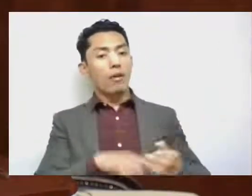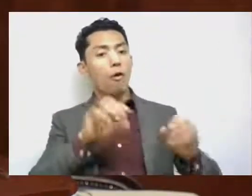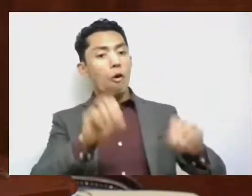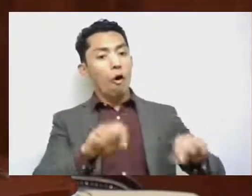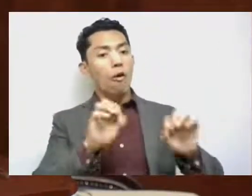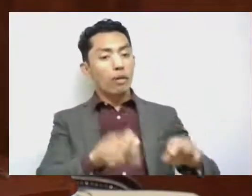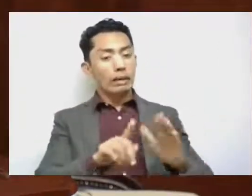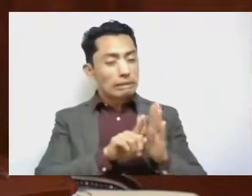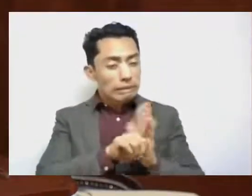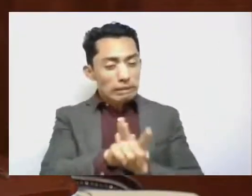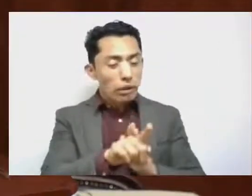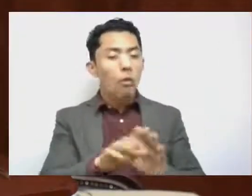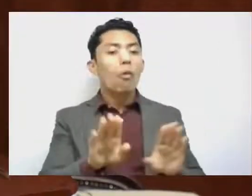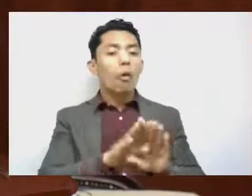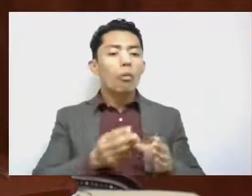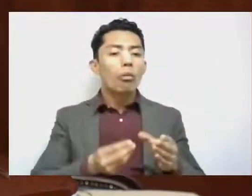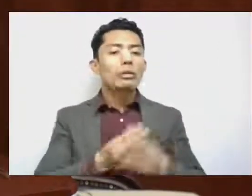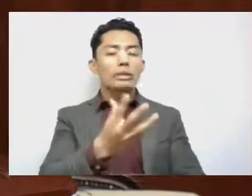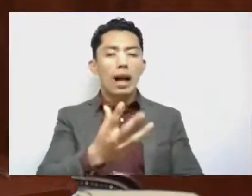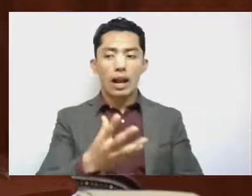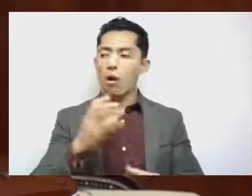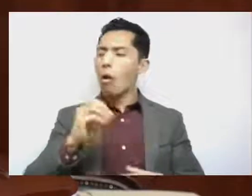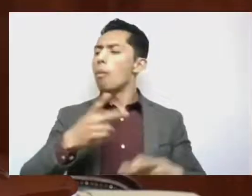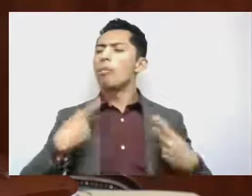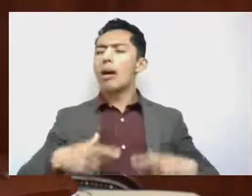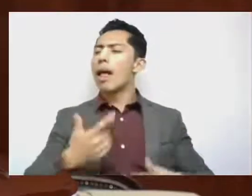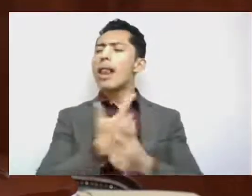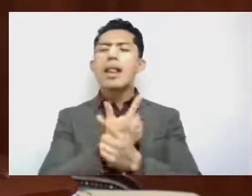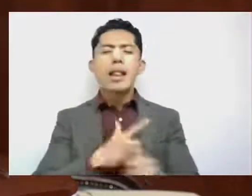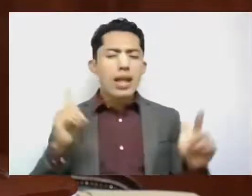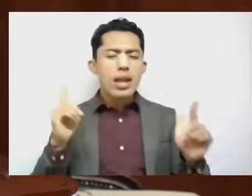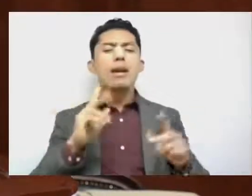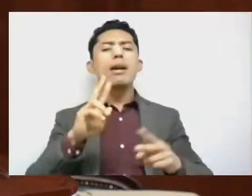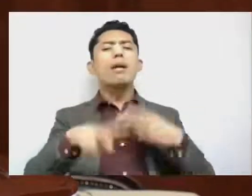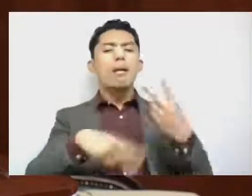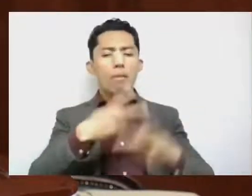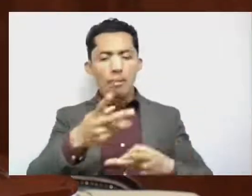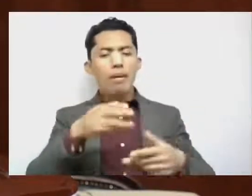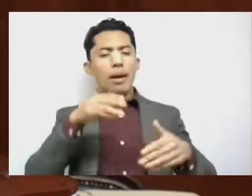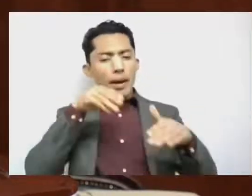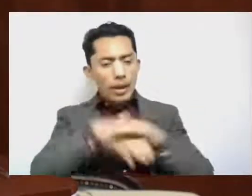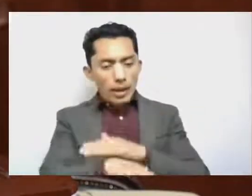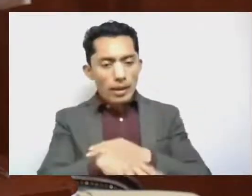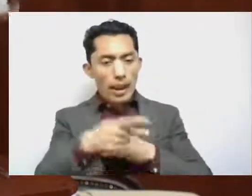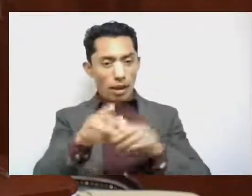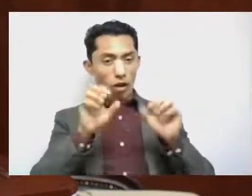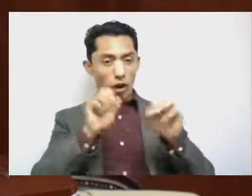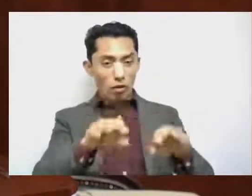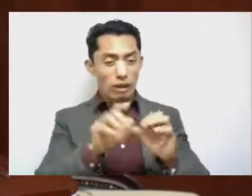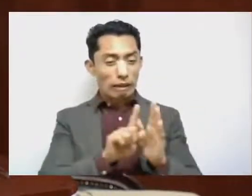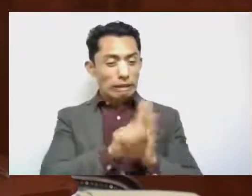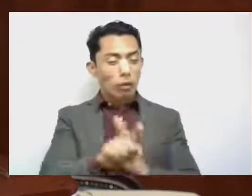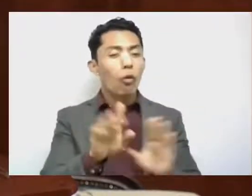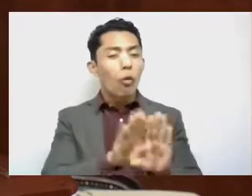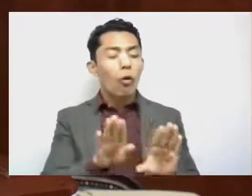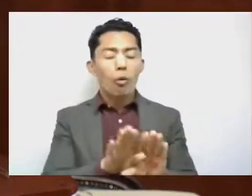o para cualquier ciudadano que vaya a esa oficina, cualquiera.